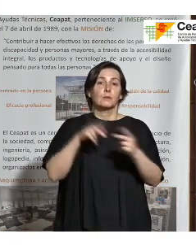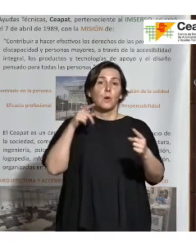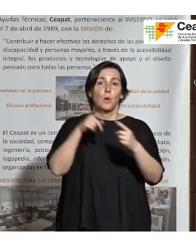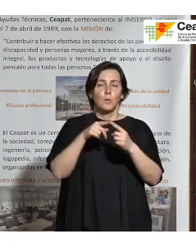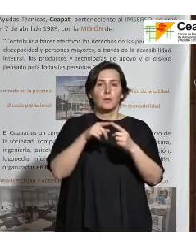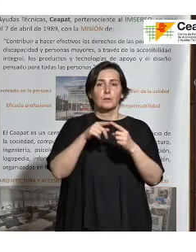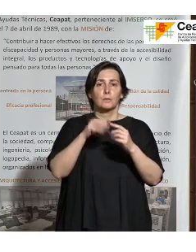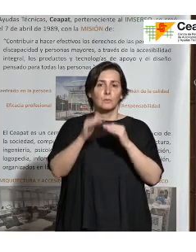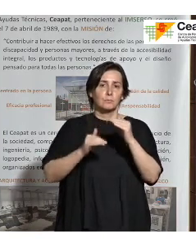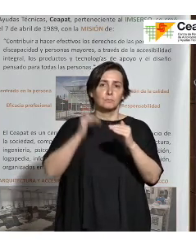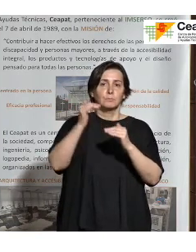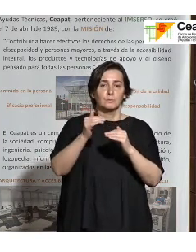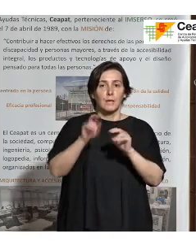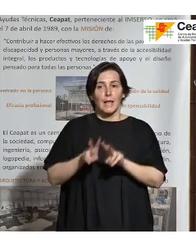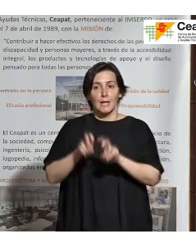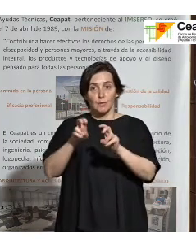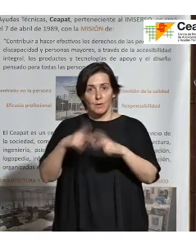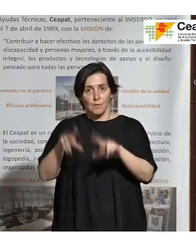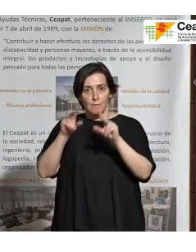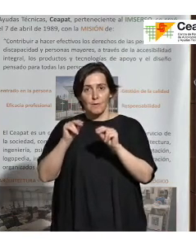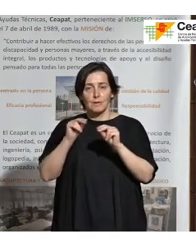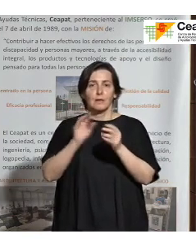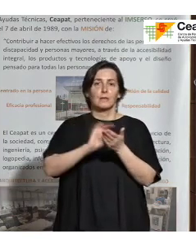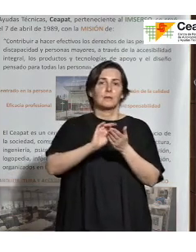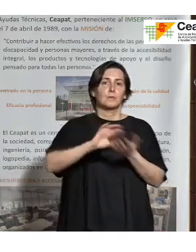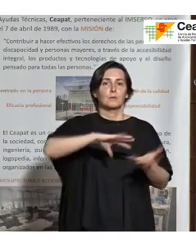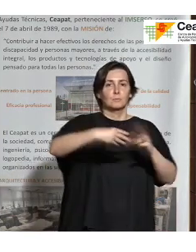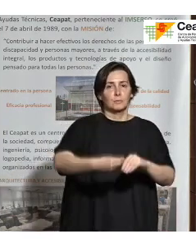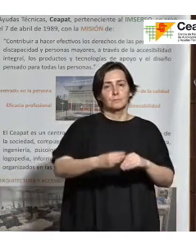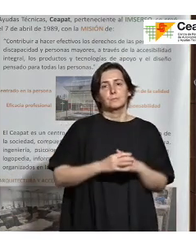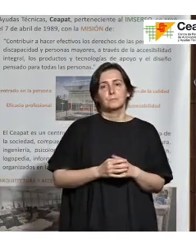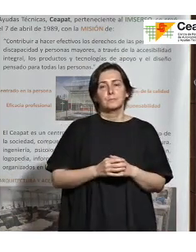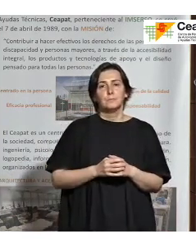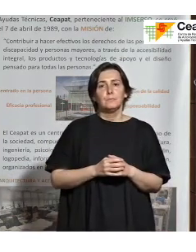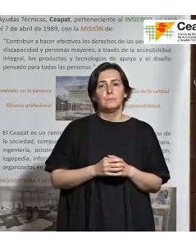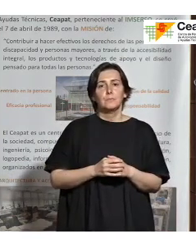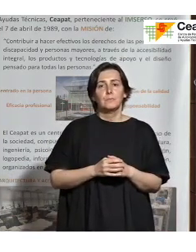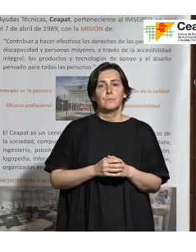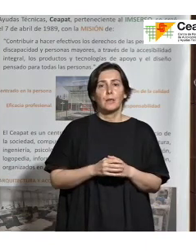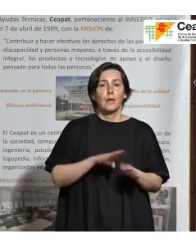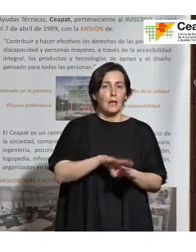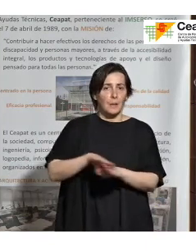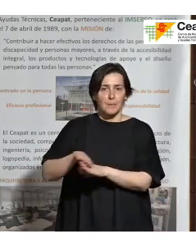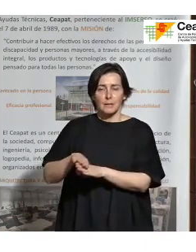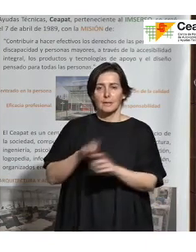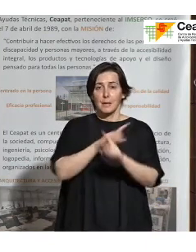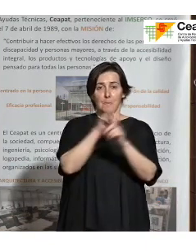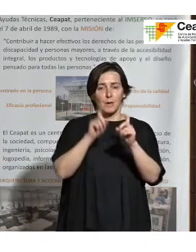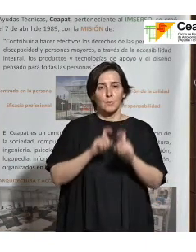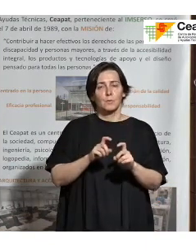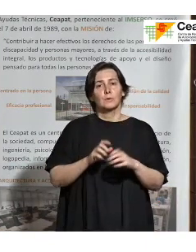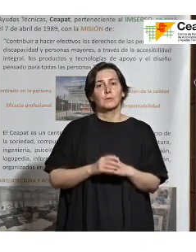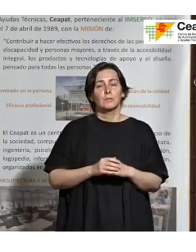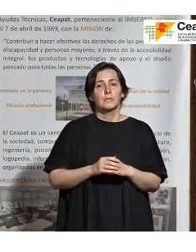dar ese salto de la parte de innovación a la parte de servicio y por otro lado quería lanzaros una pregunta porque al principio